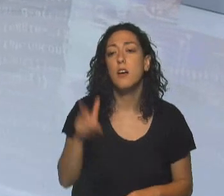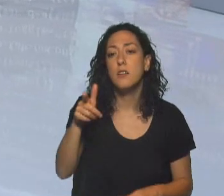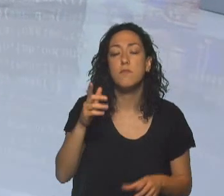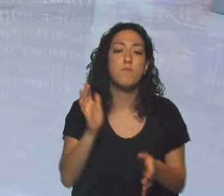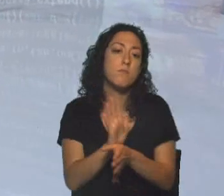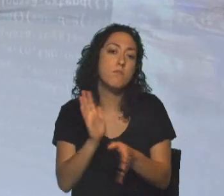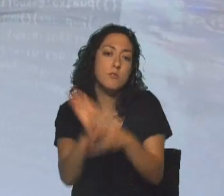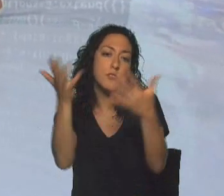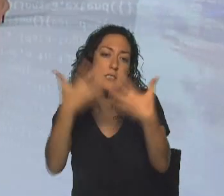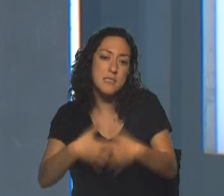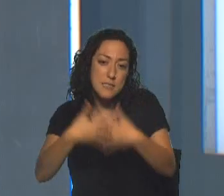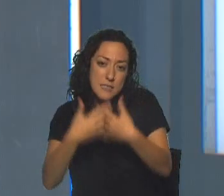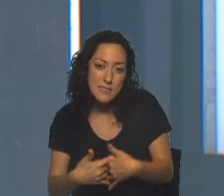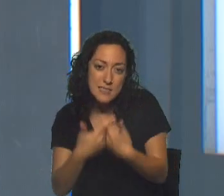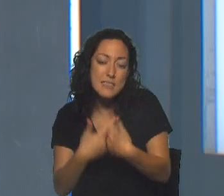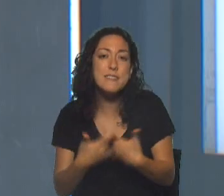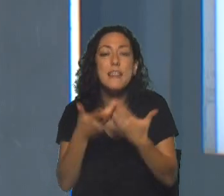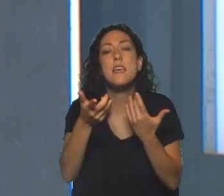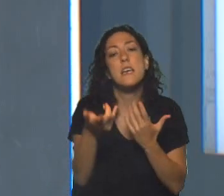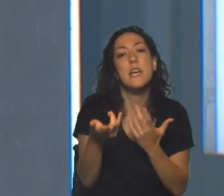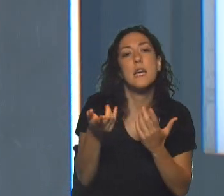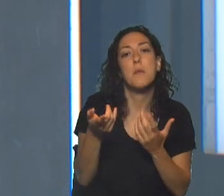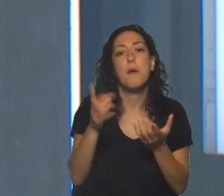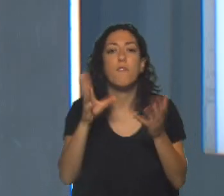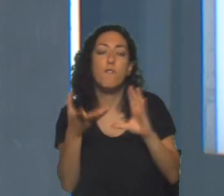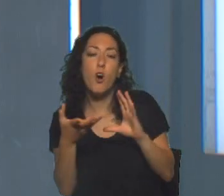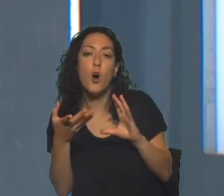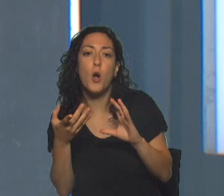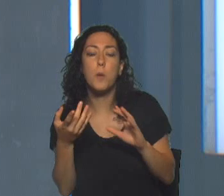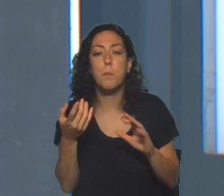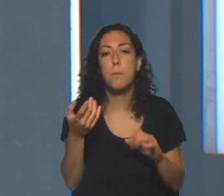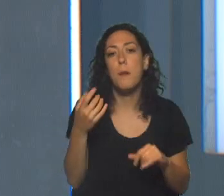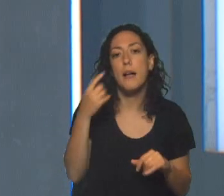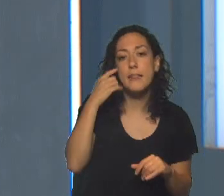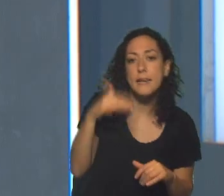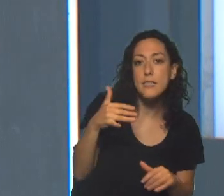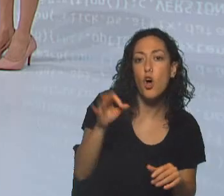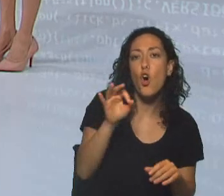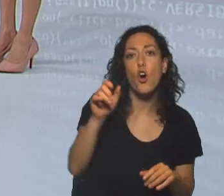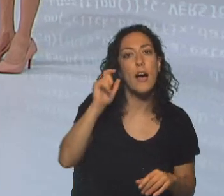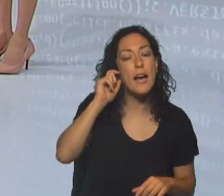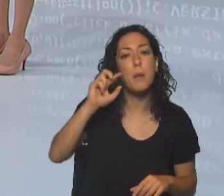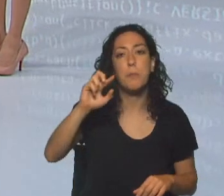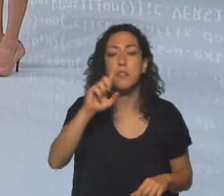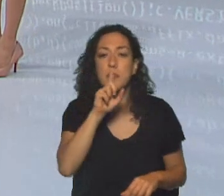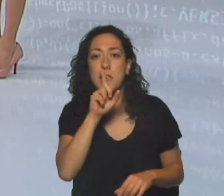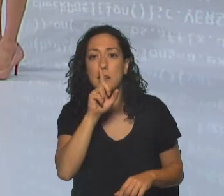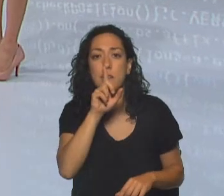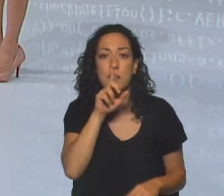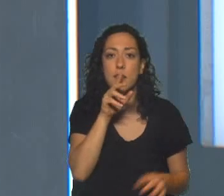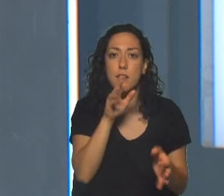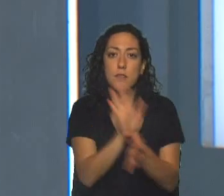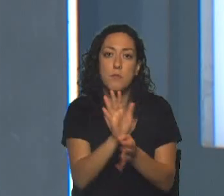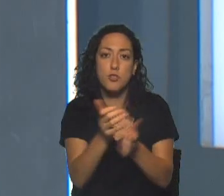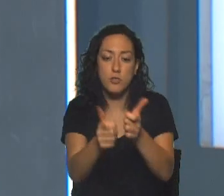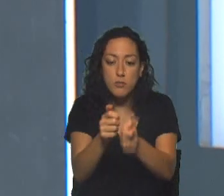dibujar a partir de indicaciones de una inteligencia artificial o del chat GPT, que uno puede conversar. Está